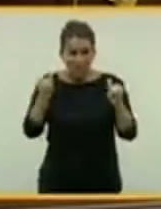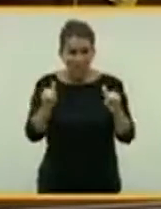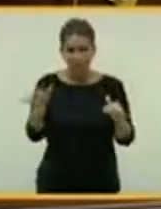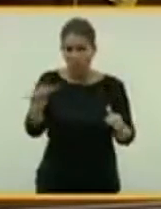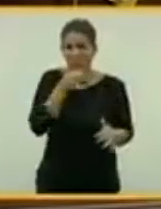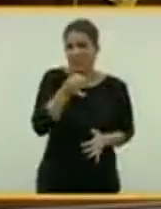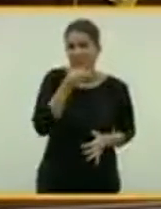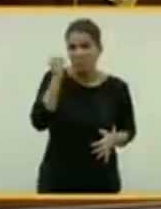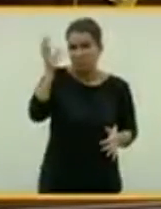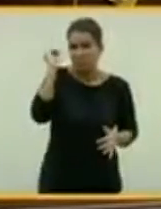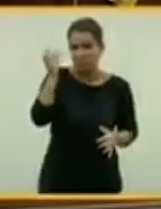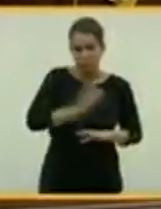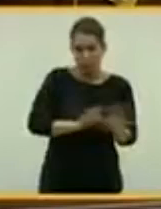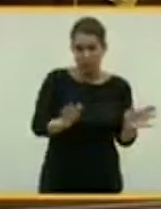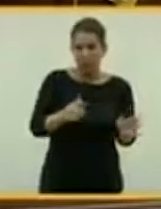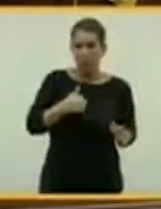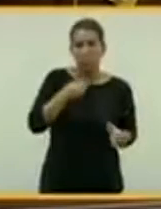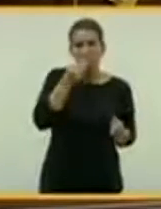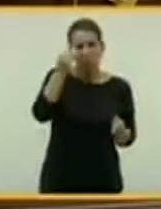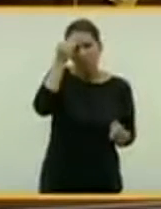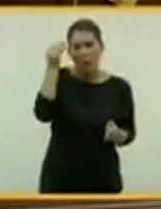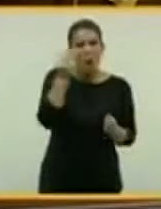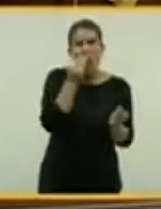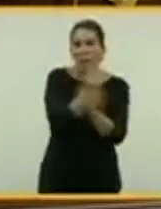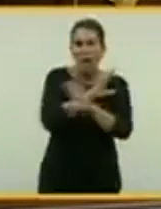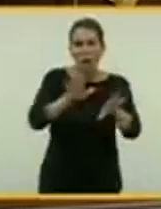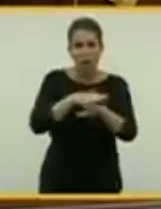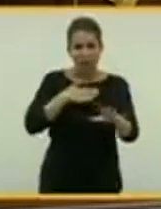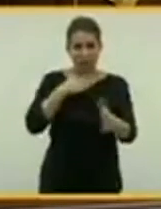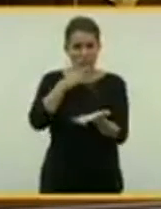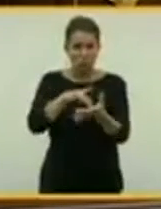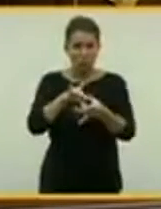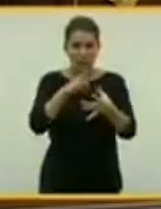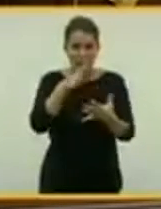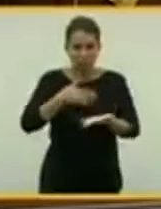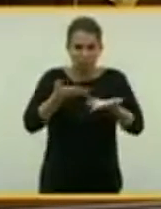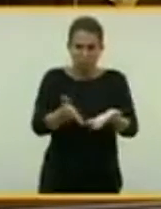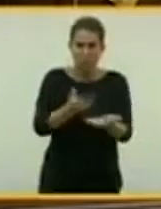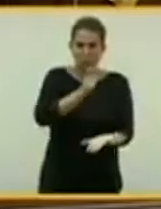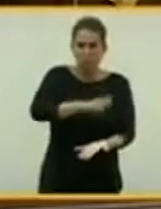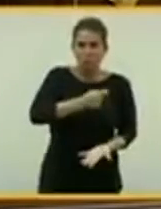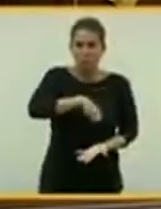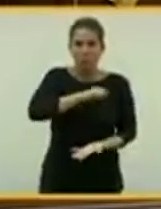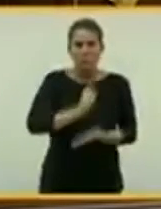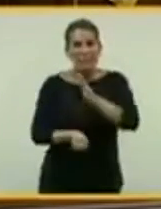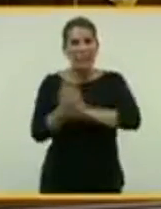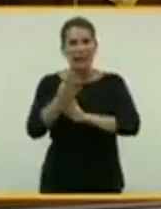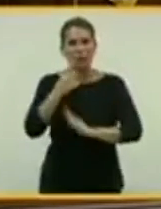manera de hacer parlamentarismo y de servir a los españoles era crear una comisión de investigación de la financiación ilegal del Partido Popular.